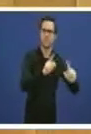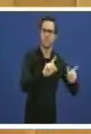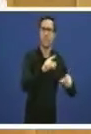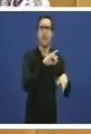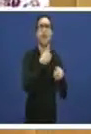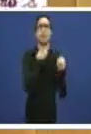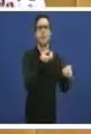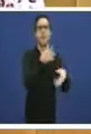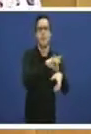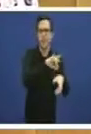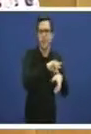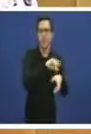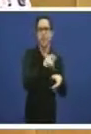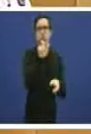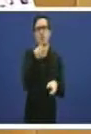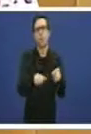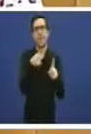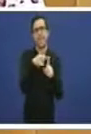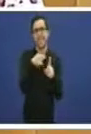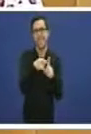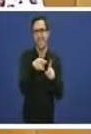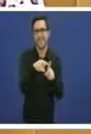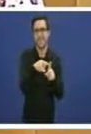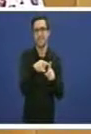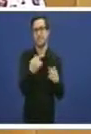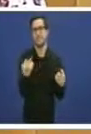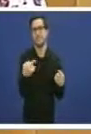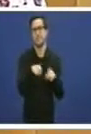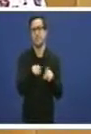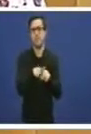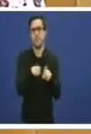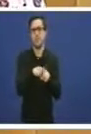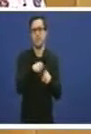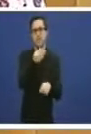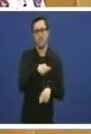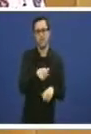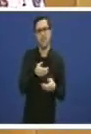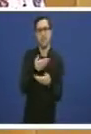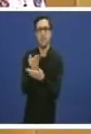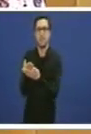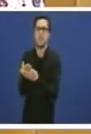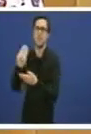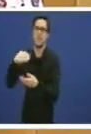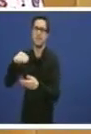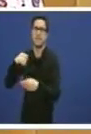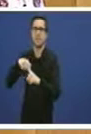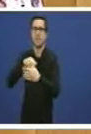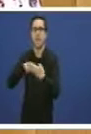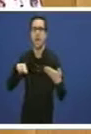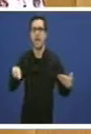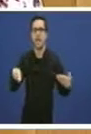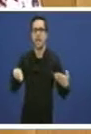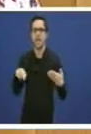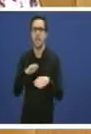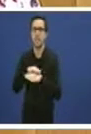novembro, o portavoz do grupo do BNG diríxese ao presidente da xunta para exixirse a unha solución a este problema. E o presidente